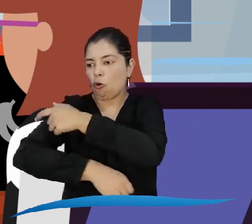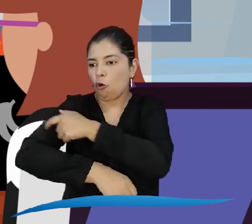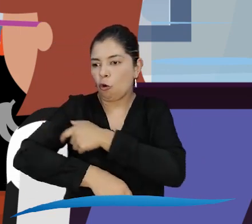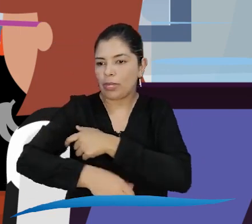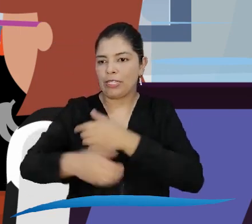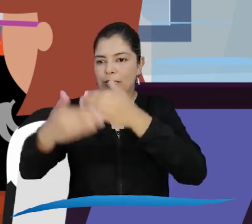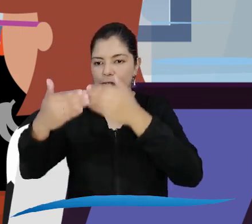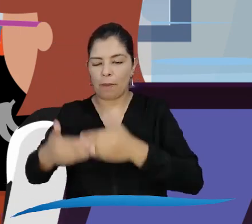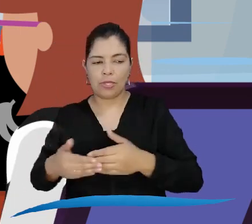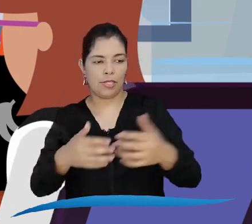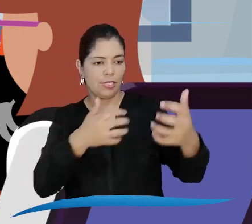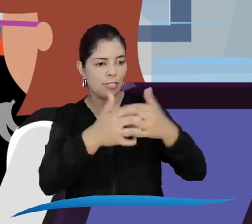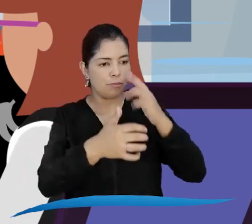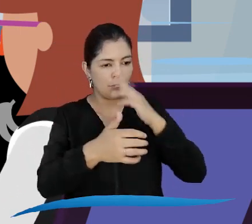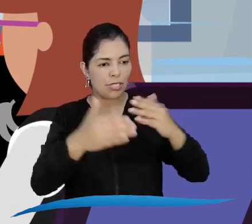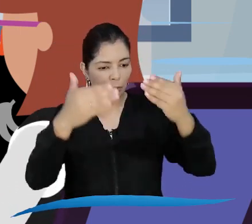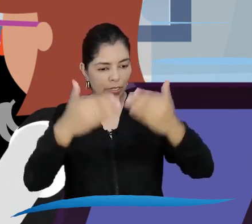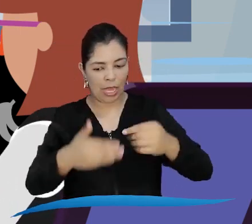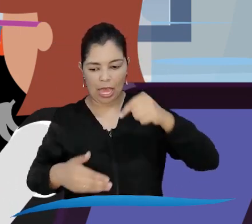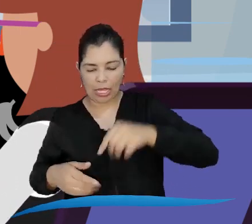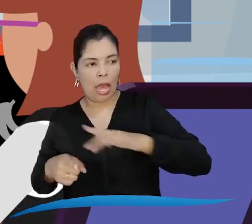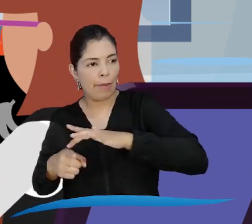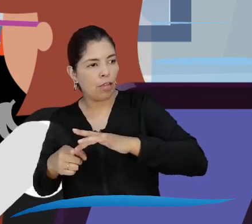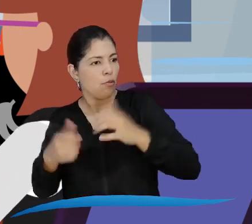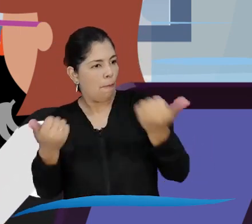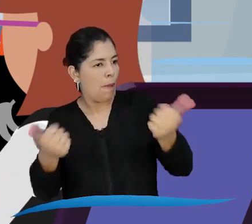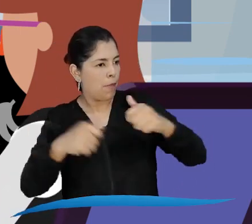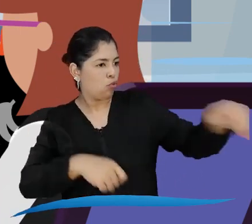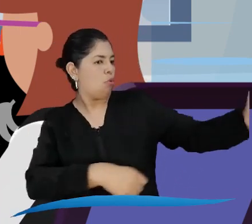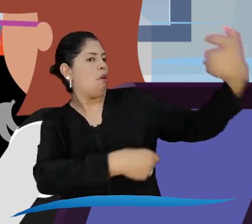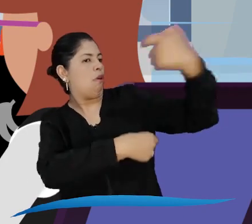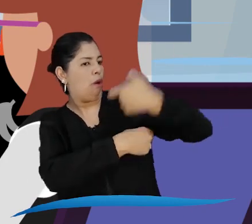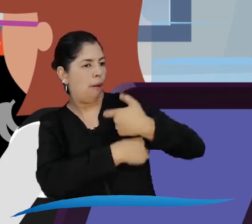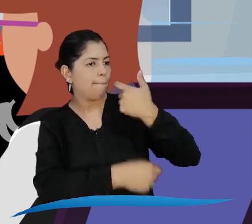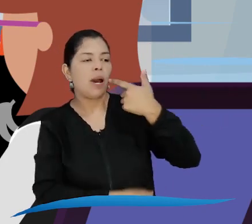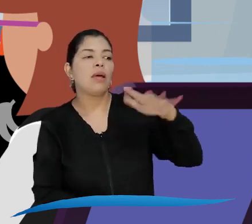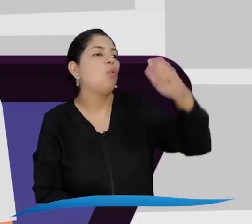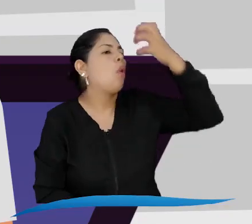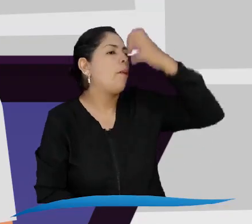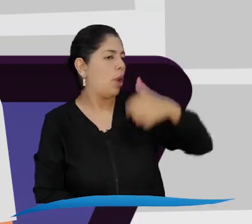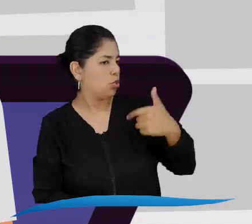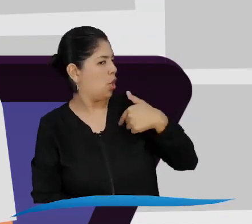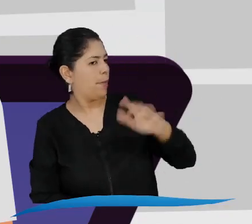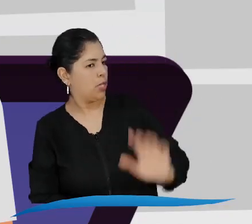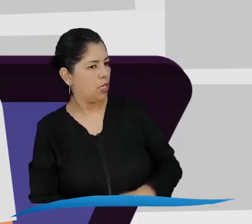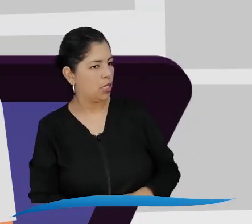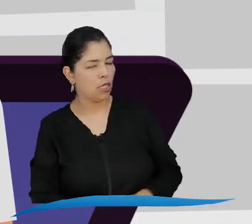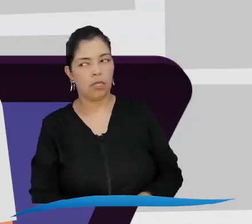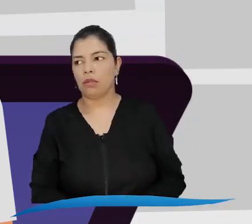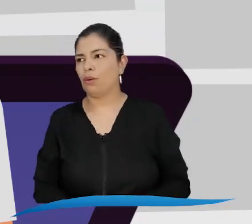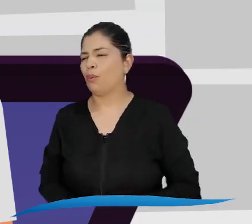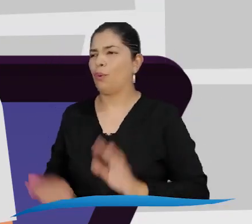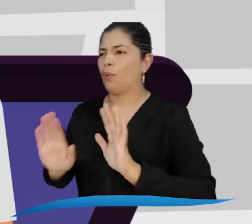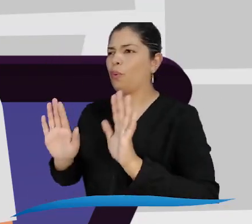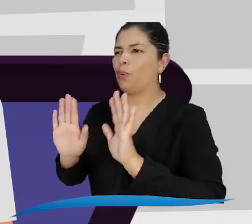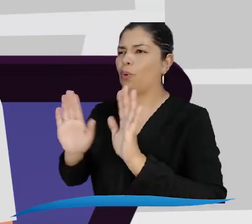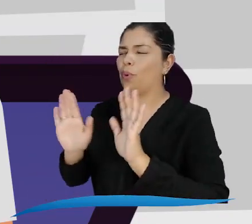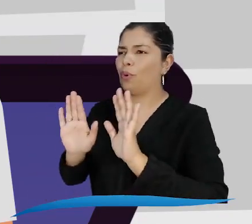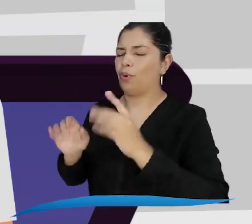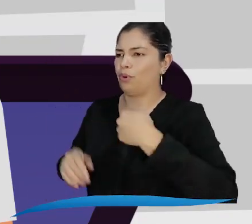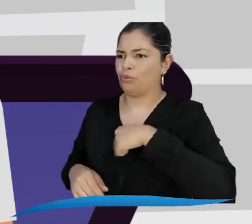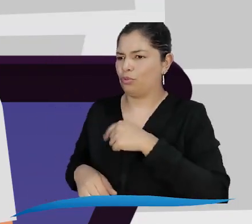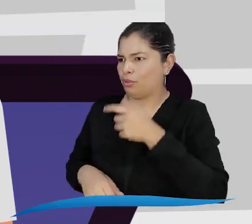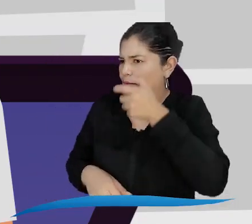evaluar mi gestión en el tema de la aplicación del Sistema Nacional de Discapacidad en el municipio? No, no, no, para nada.